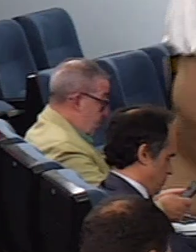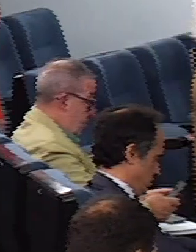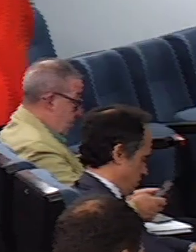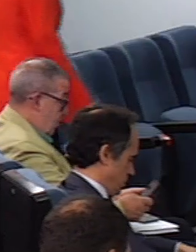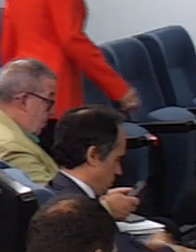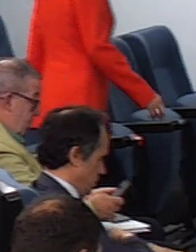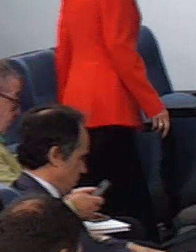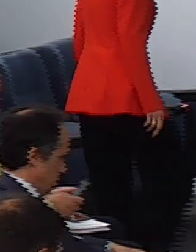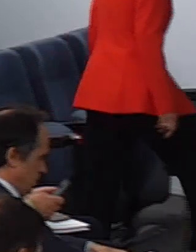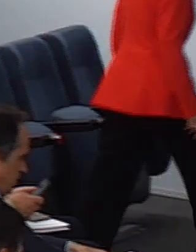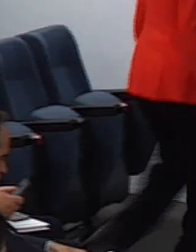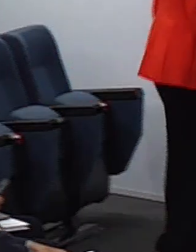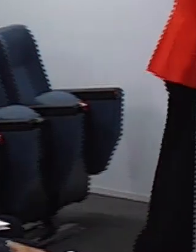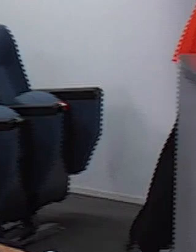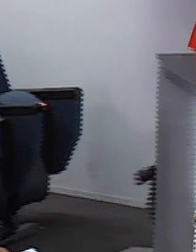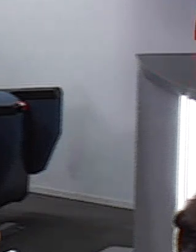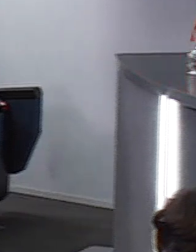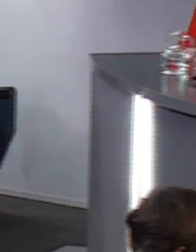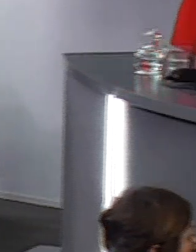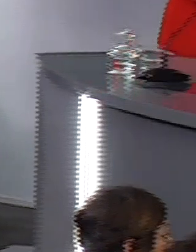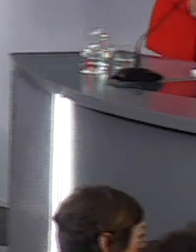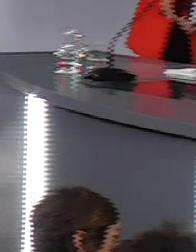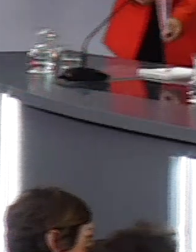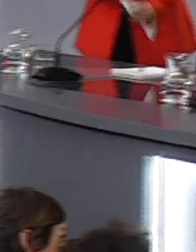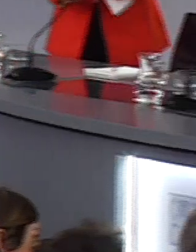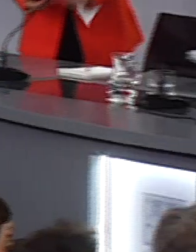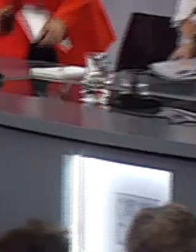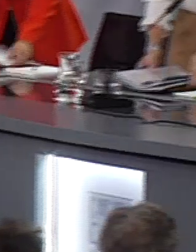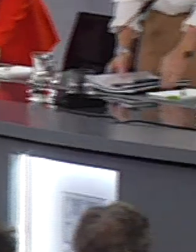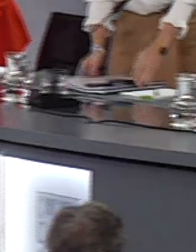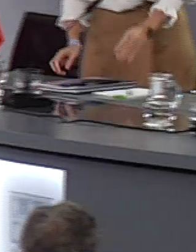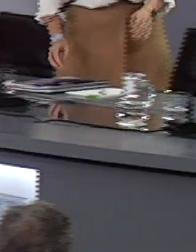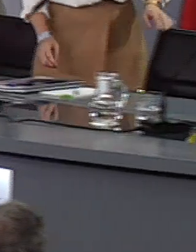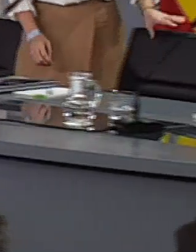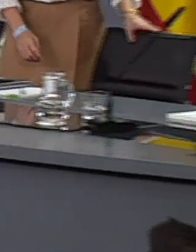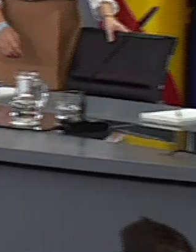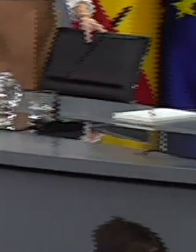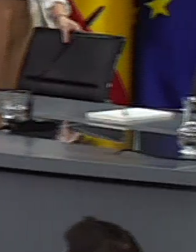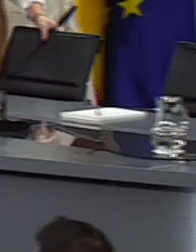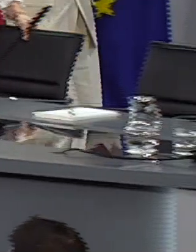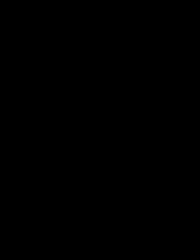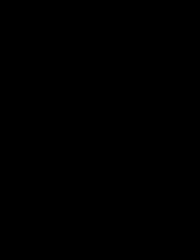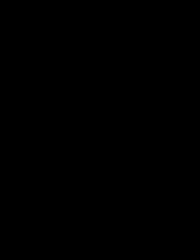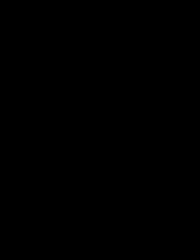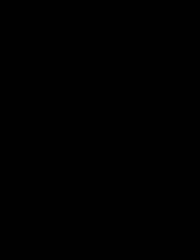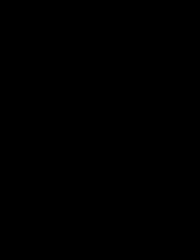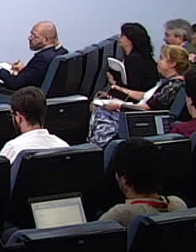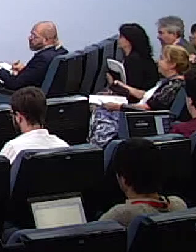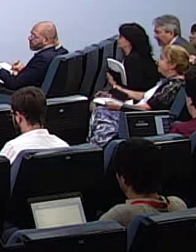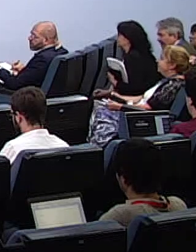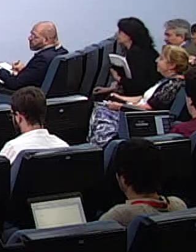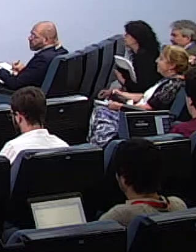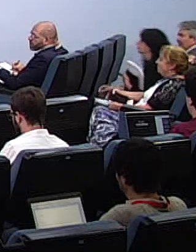ha dado luz verde a un real decreto para crear y regular la red estatal de vigilancia de salud pública y además para regular